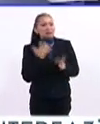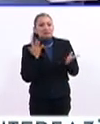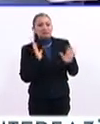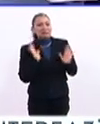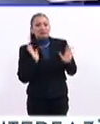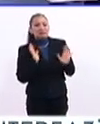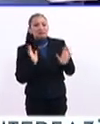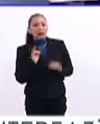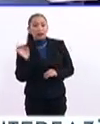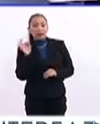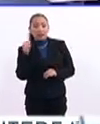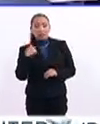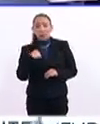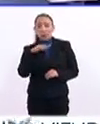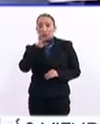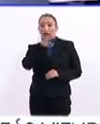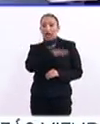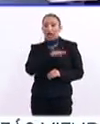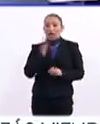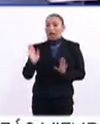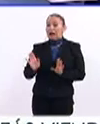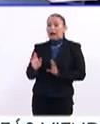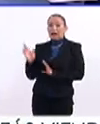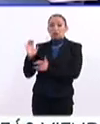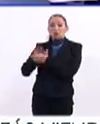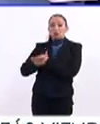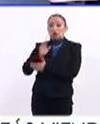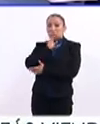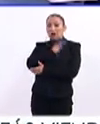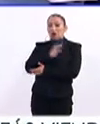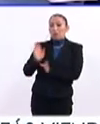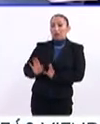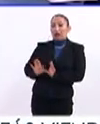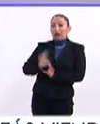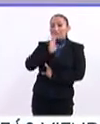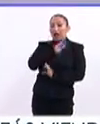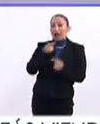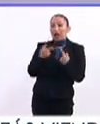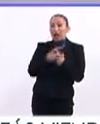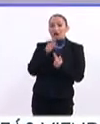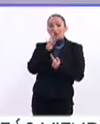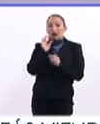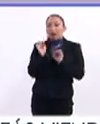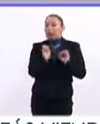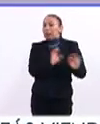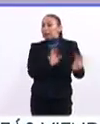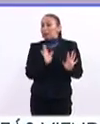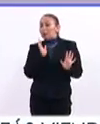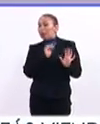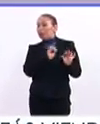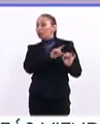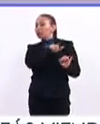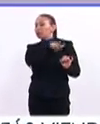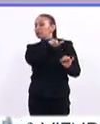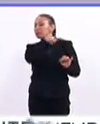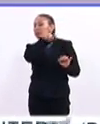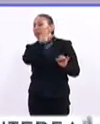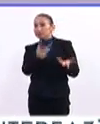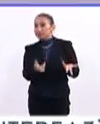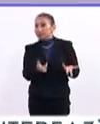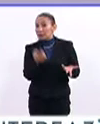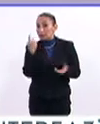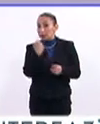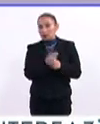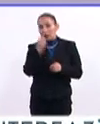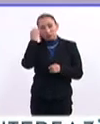debe a que yo tenga una mala relación de pareja, por ejemplo, y como no lo quiero ver, prefiero dejarlo ahí como veladito, ¿no? Entonces lo